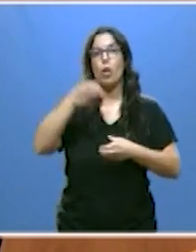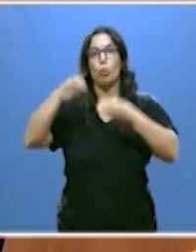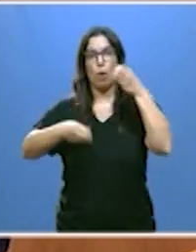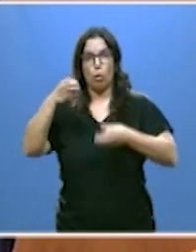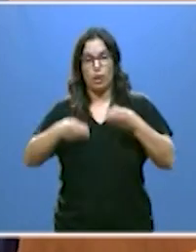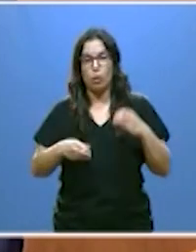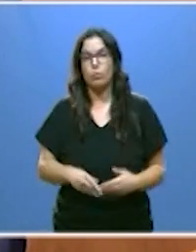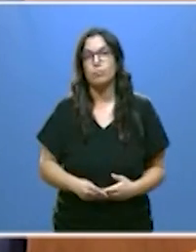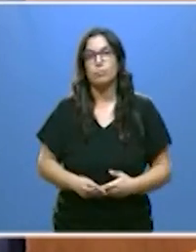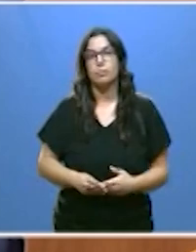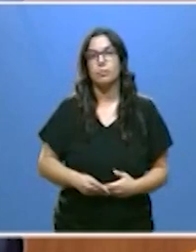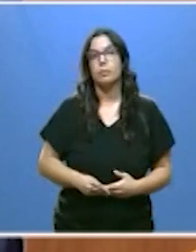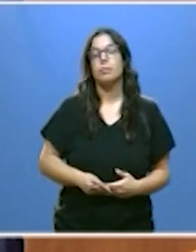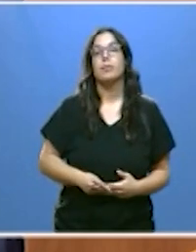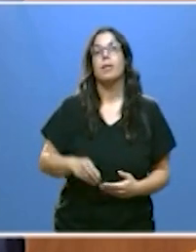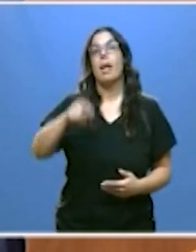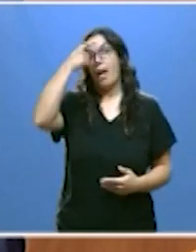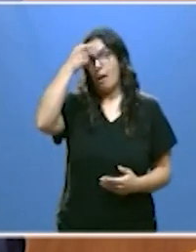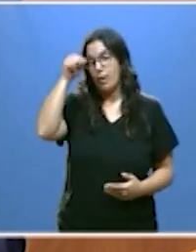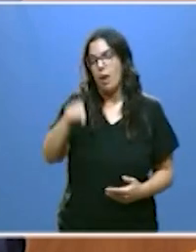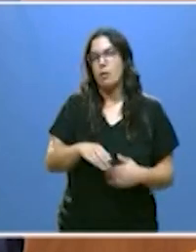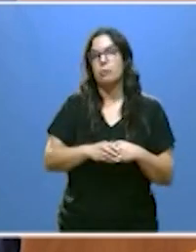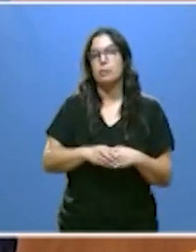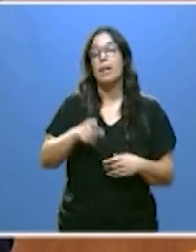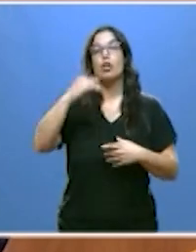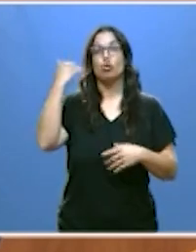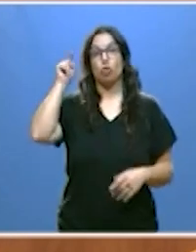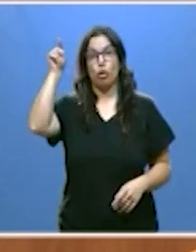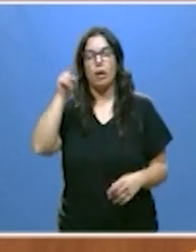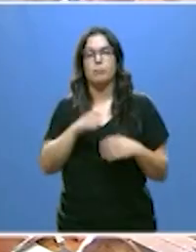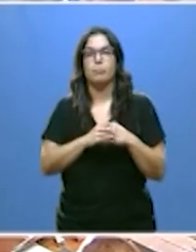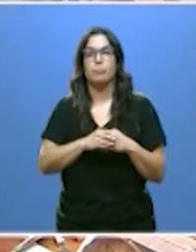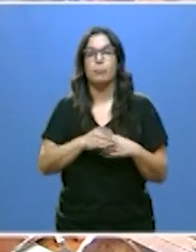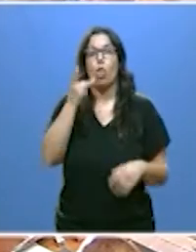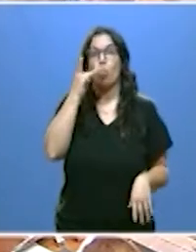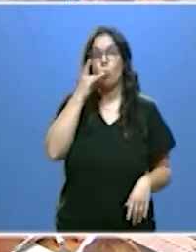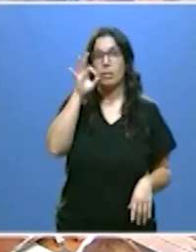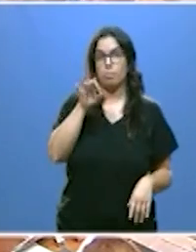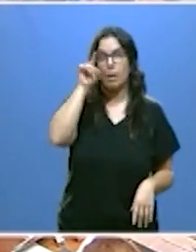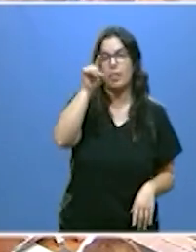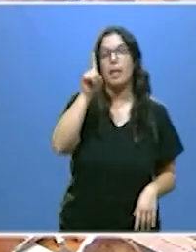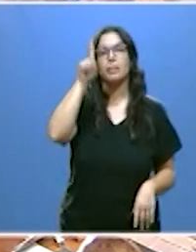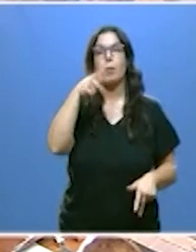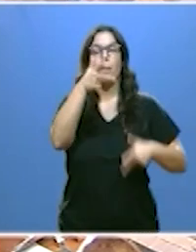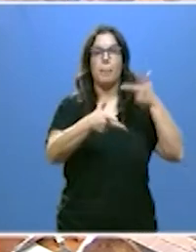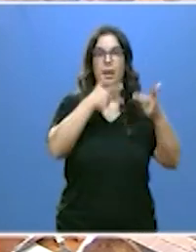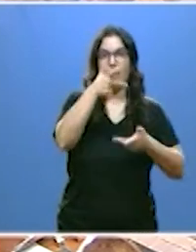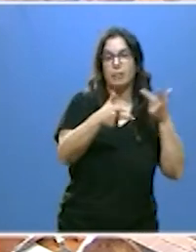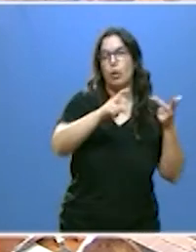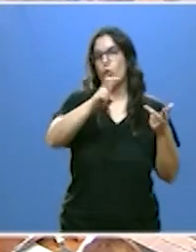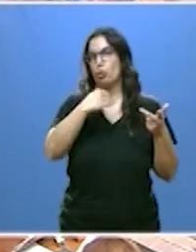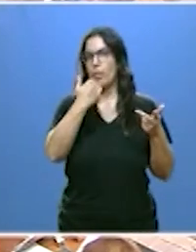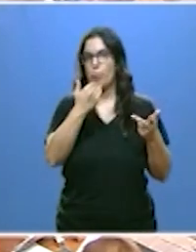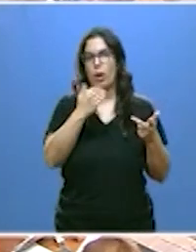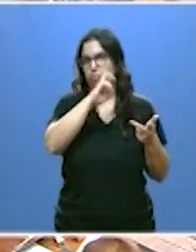Salamanca Biconozano en Ávila El Pema en Soria Dueñas en Palencia Benavente y Toro en Zamora entre otros